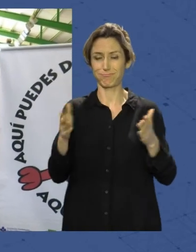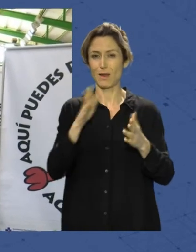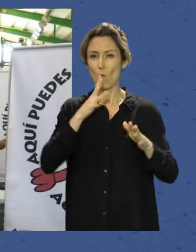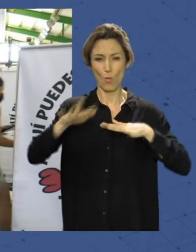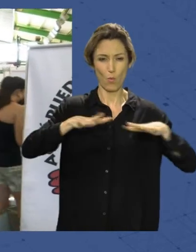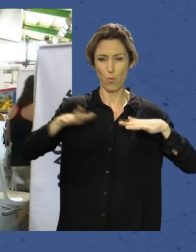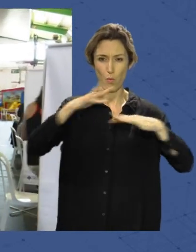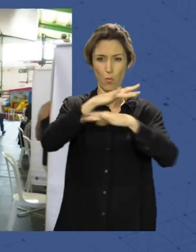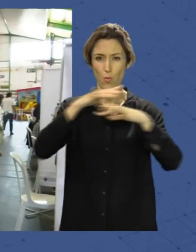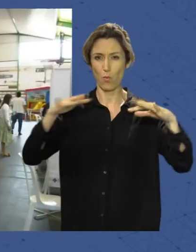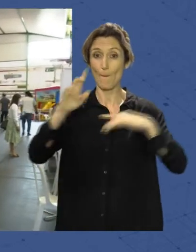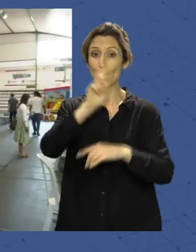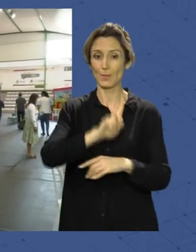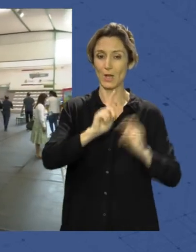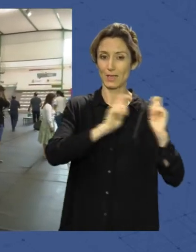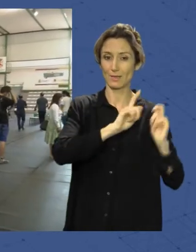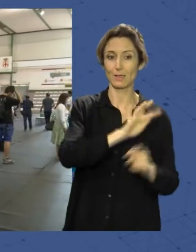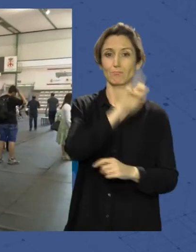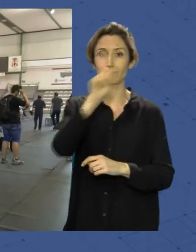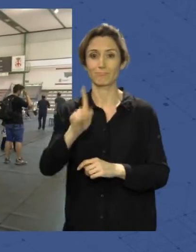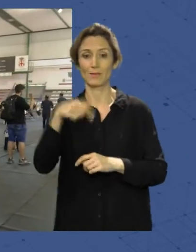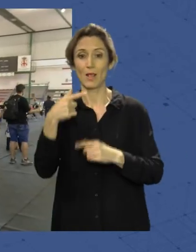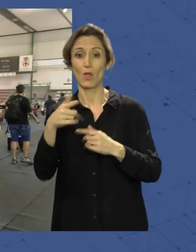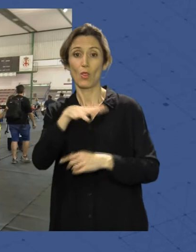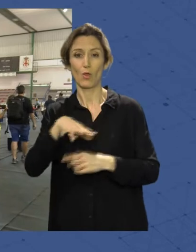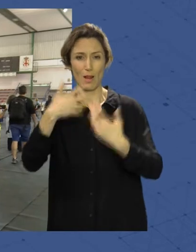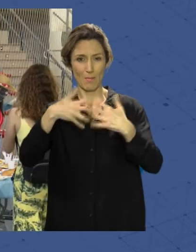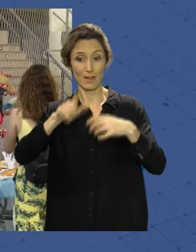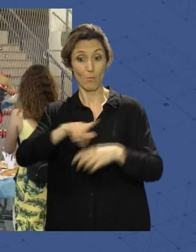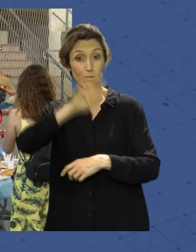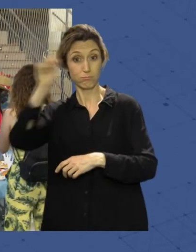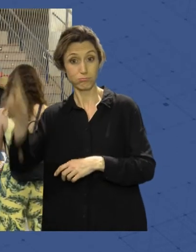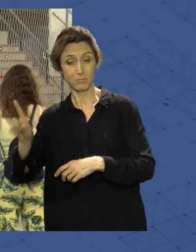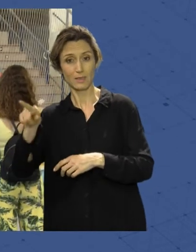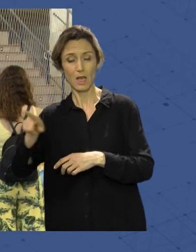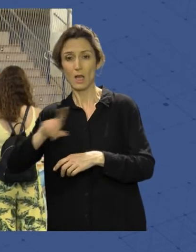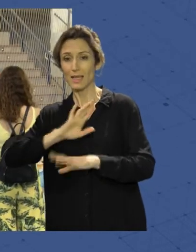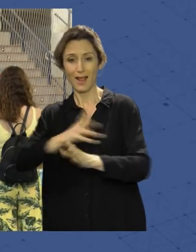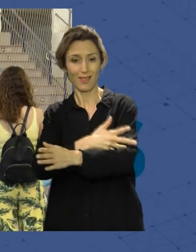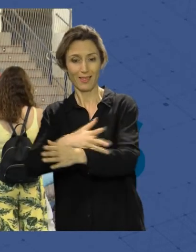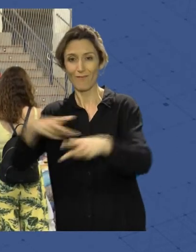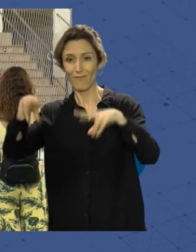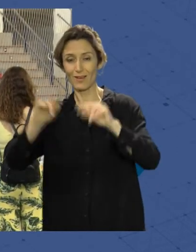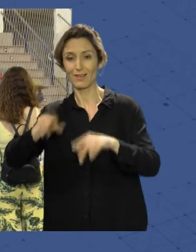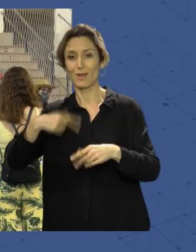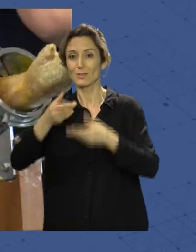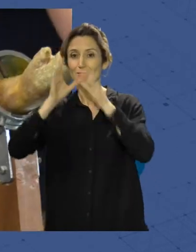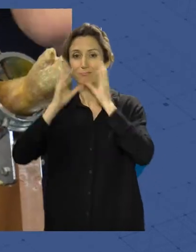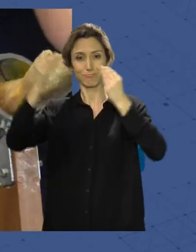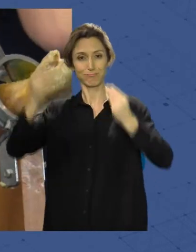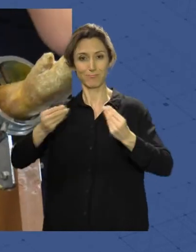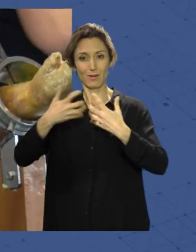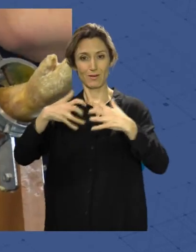Primero entrevistas, luego paso a la zona de máquinas, y después de completar la donación, un buen desayuno cardiosaludable para reponer